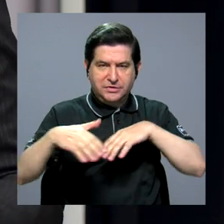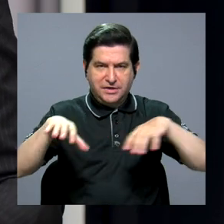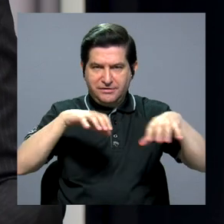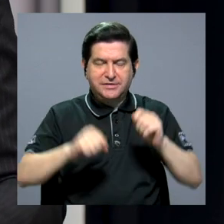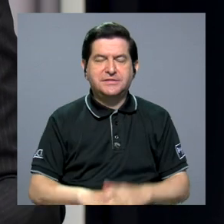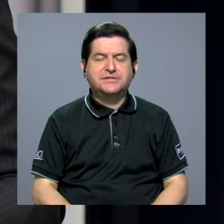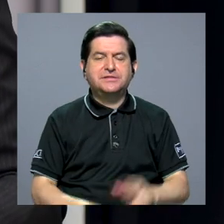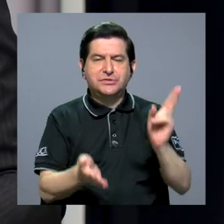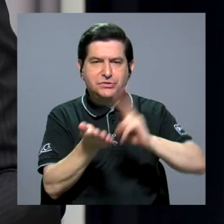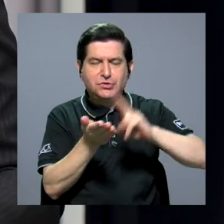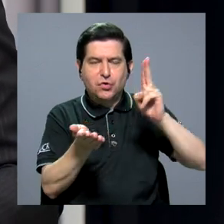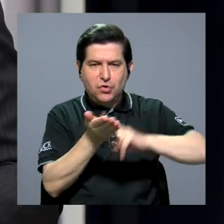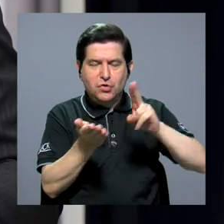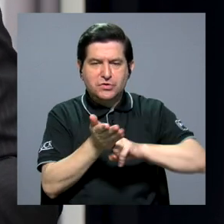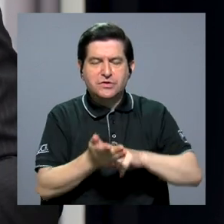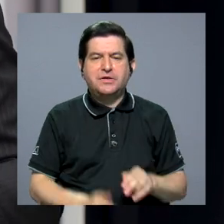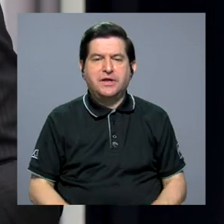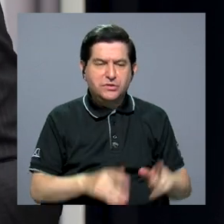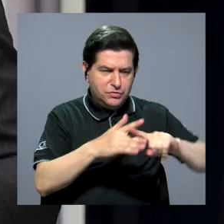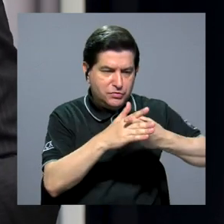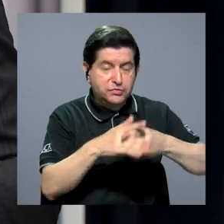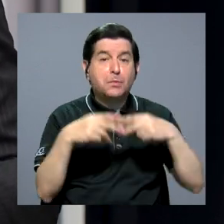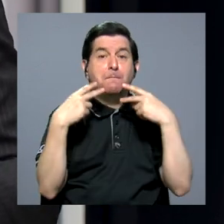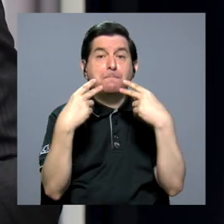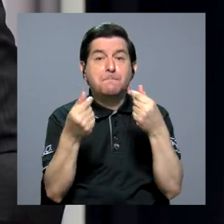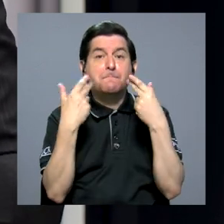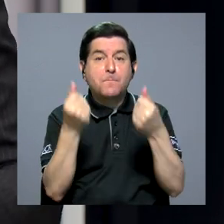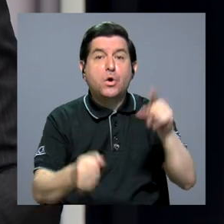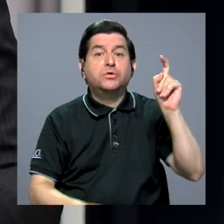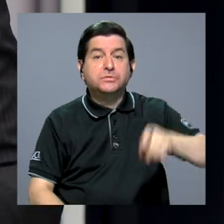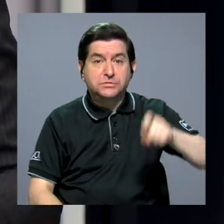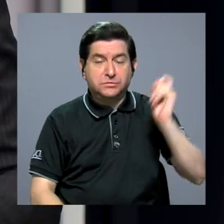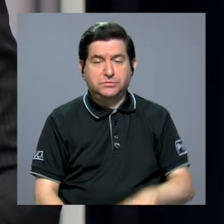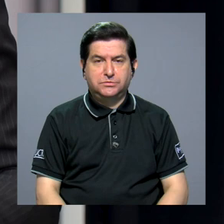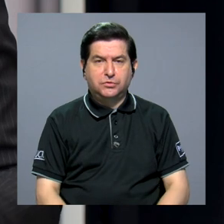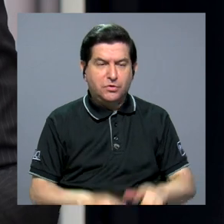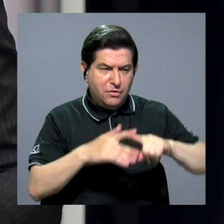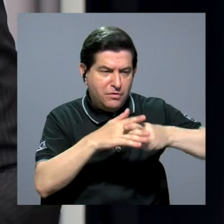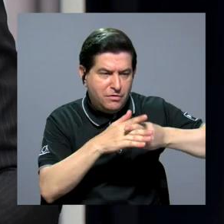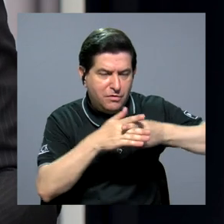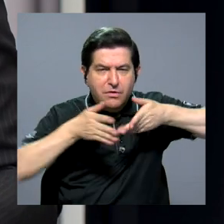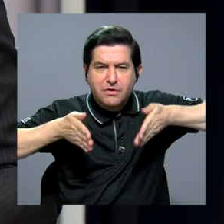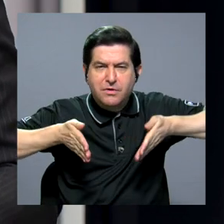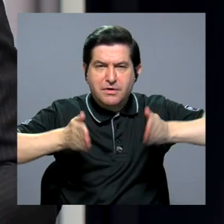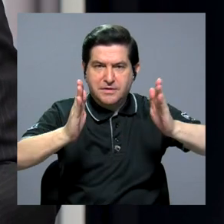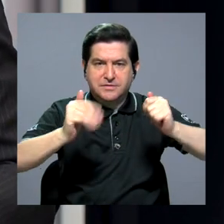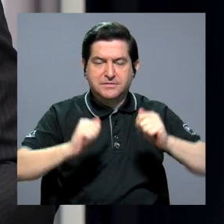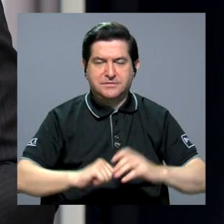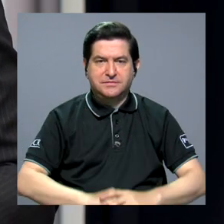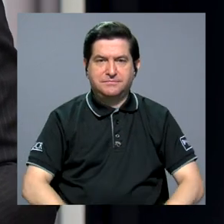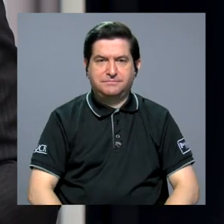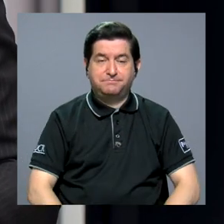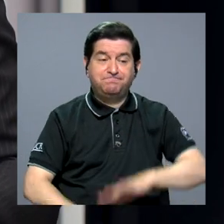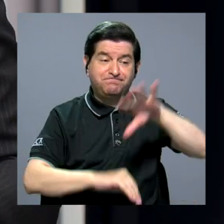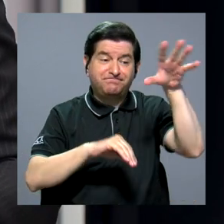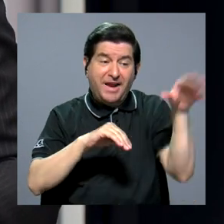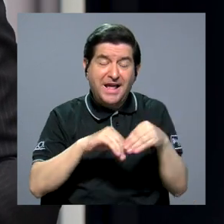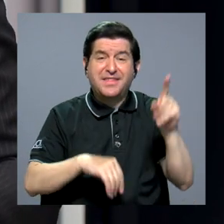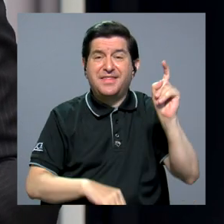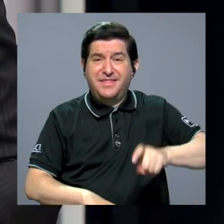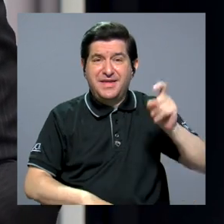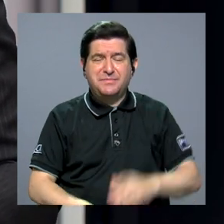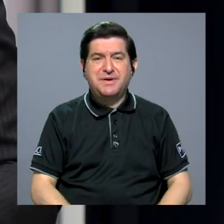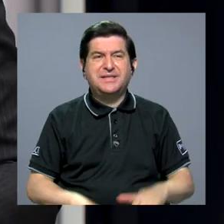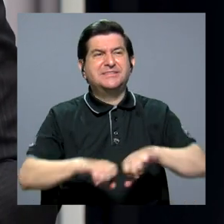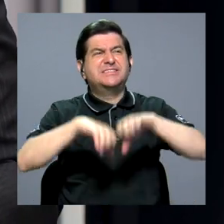reactivar esos contratos de conservación, es importante que esto se reactive lo antes posible, darle mantenimiento a las carreteras, y